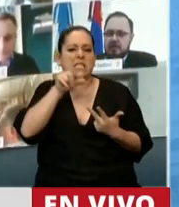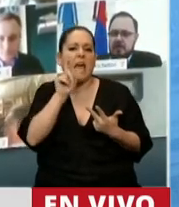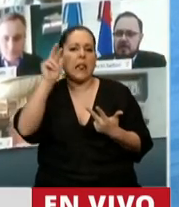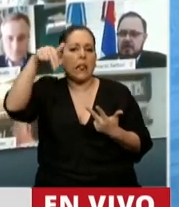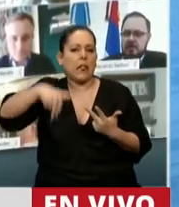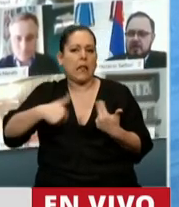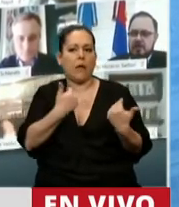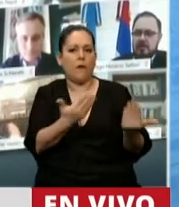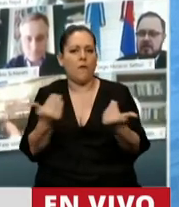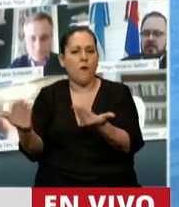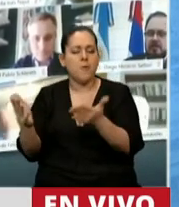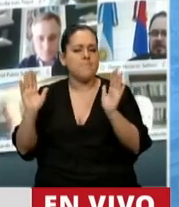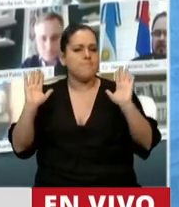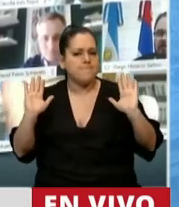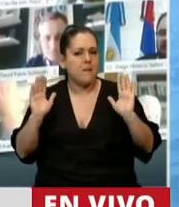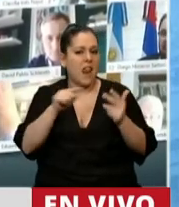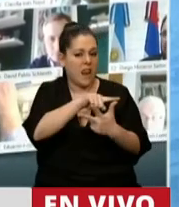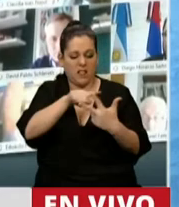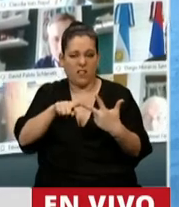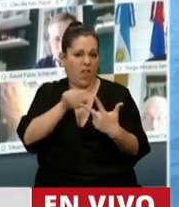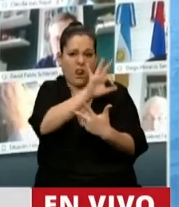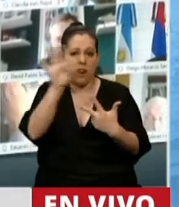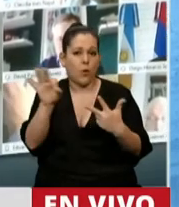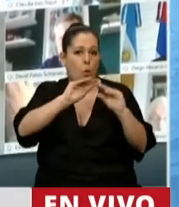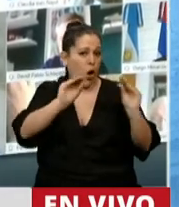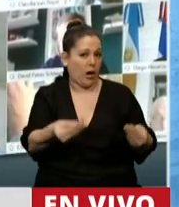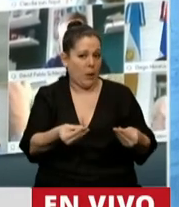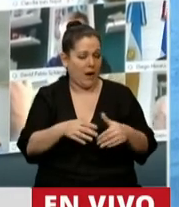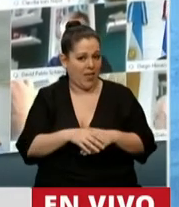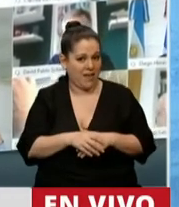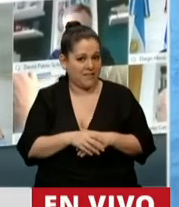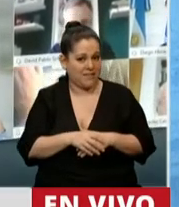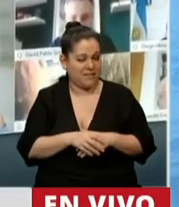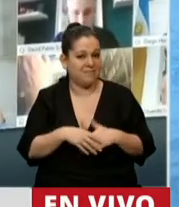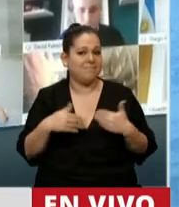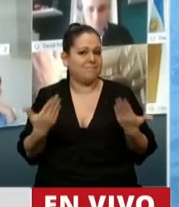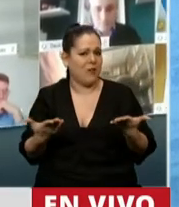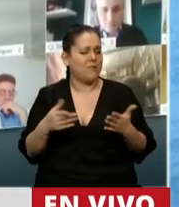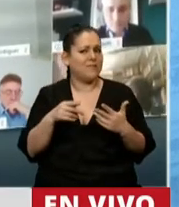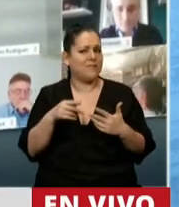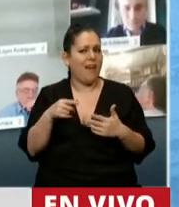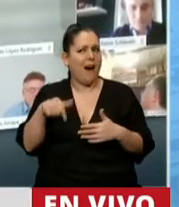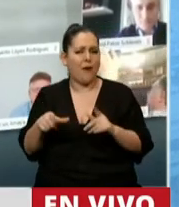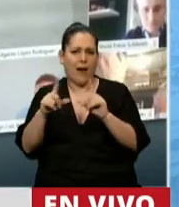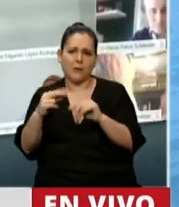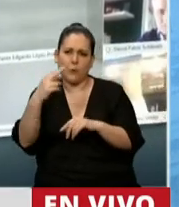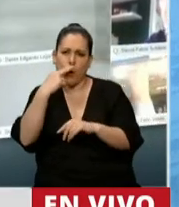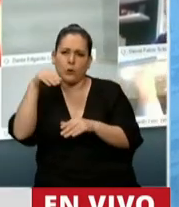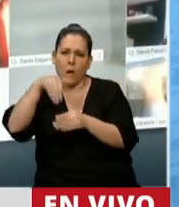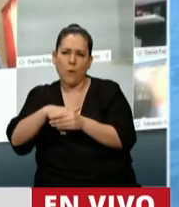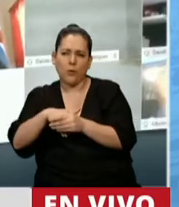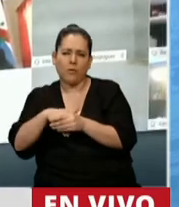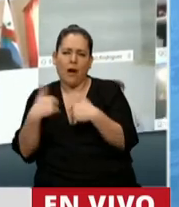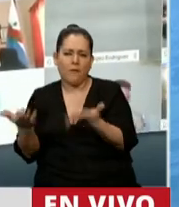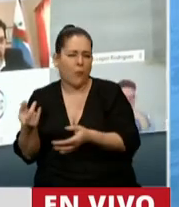diciendo eso, porque ni Otesur, ni los sauces, Vicentín están quebradas. Entonces, es un traje a medida para alguien, porque no se puede